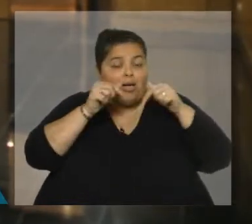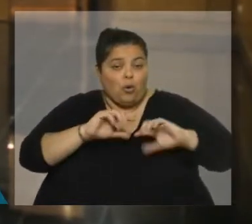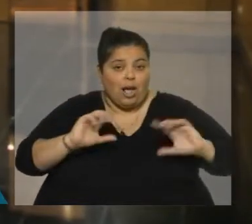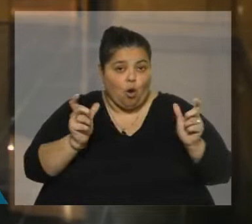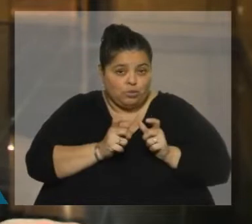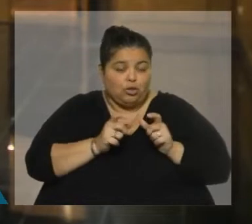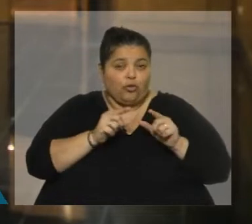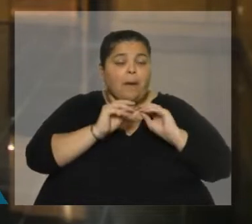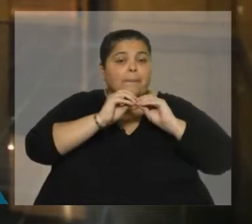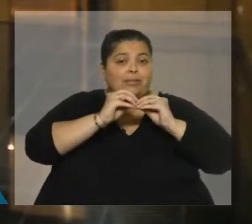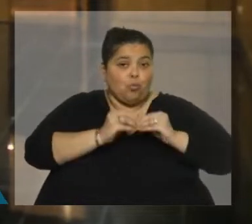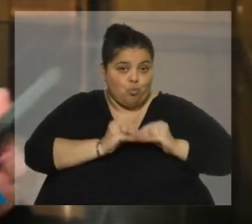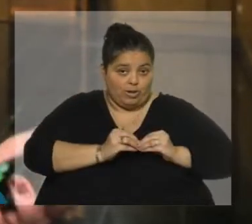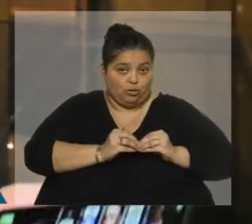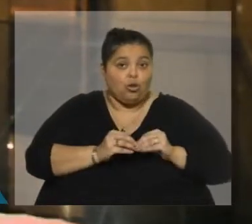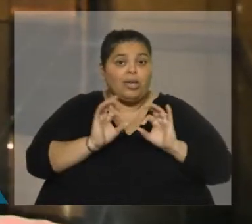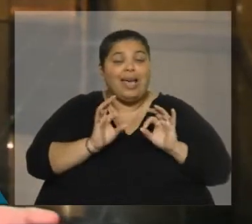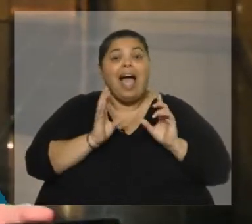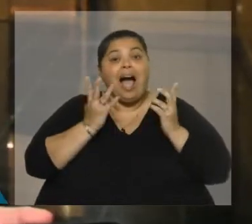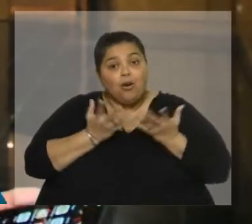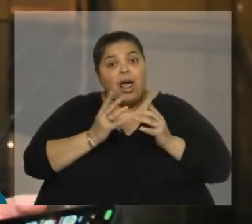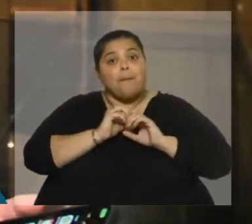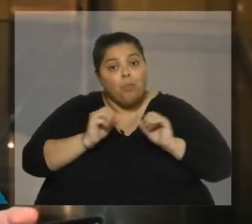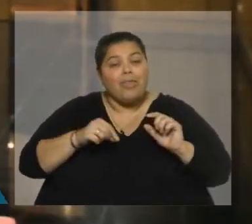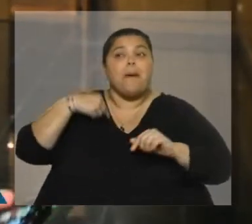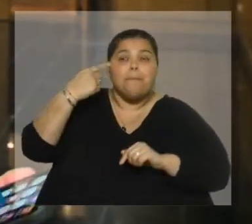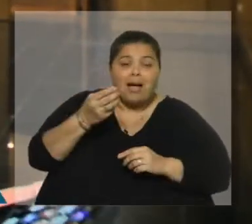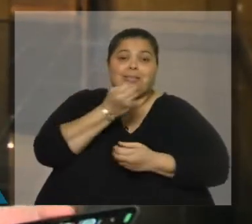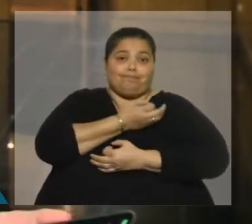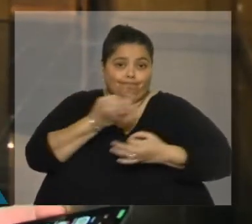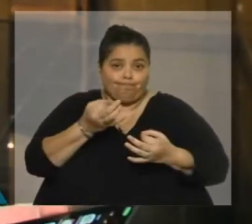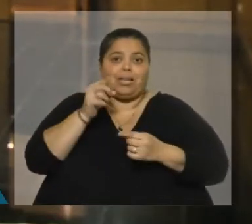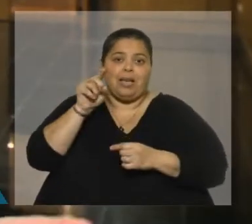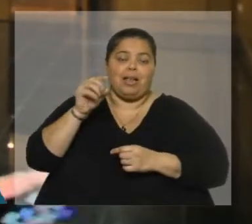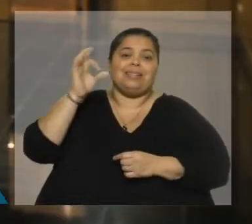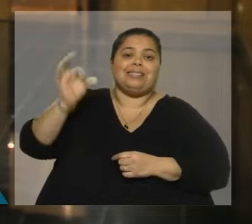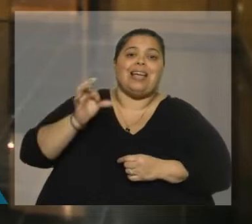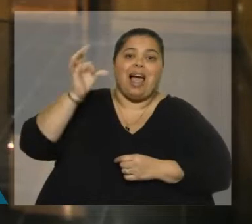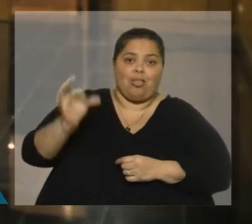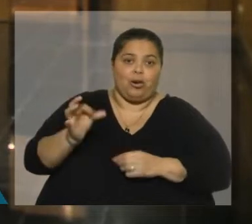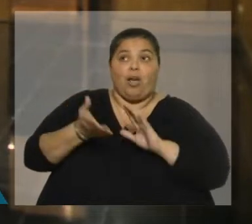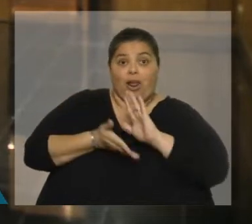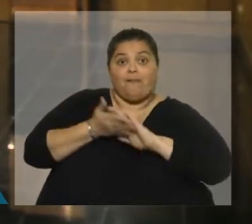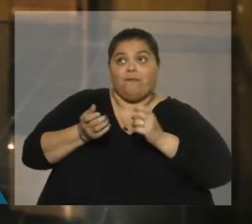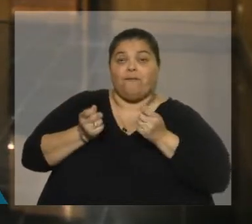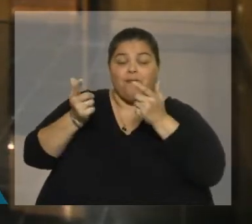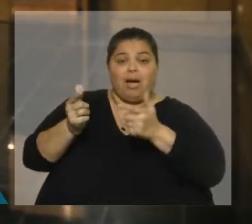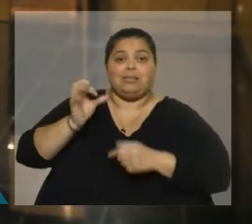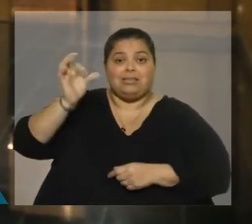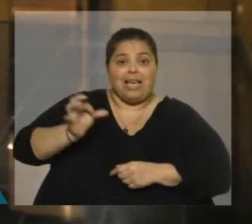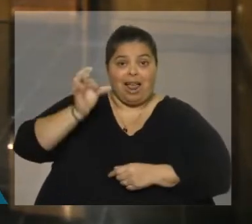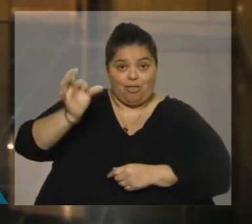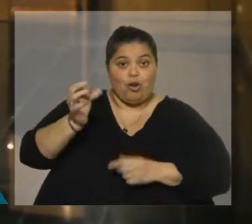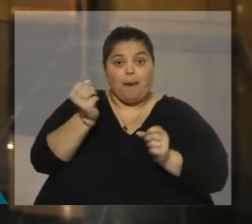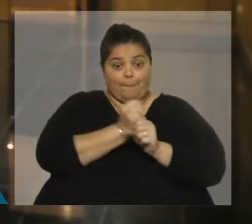de Presupuestos Integrada con Hacienda y que aún puede ser más perfectible en la Cámara de Senadores, que es a donde irá este proyecto cuando